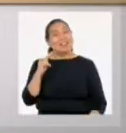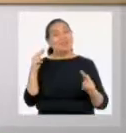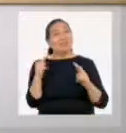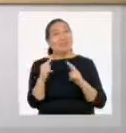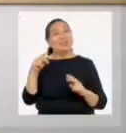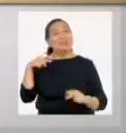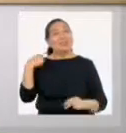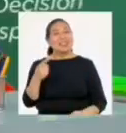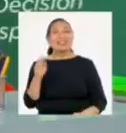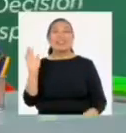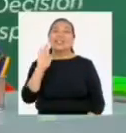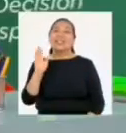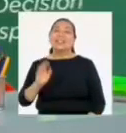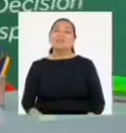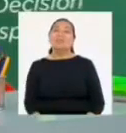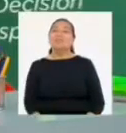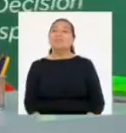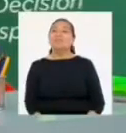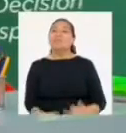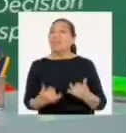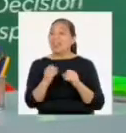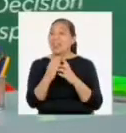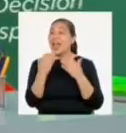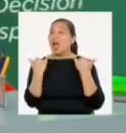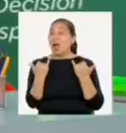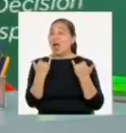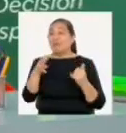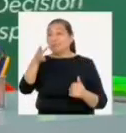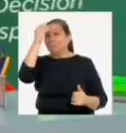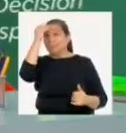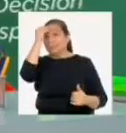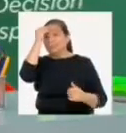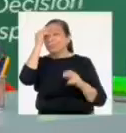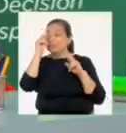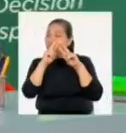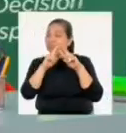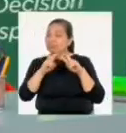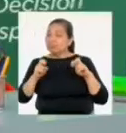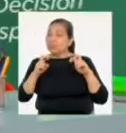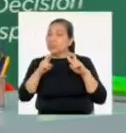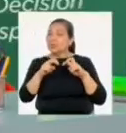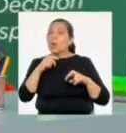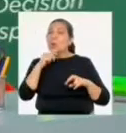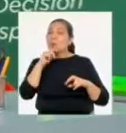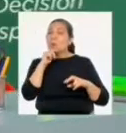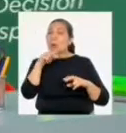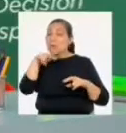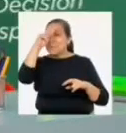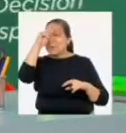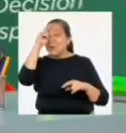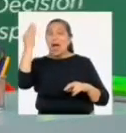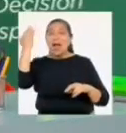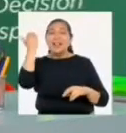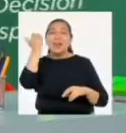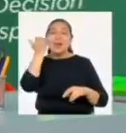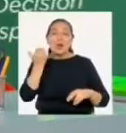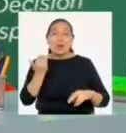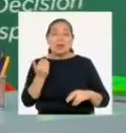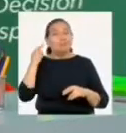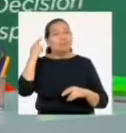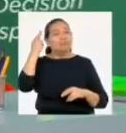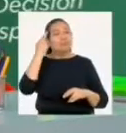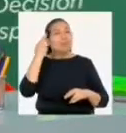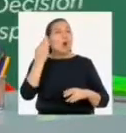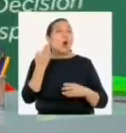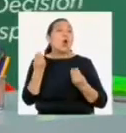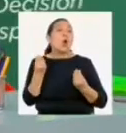Nos vemos. Bien, el día de hoy hemos aprendido a analizar el trato a la mujer en el Perú colonial y